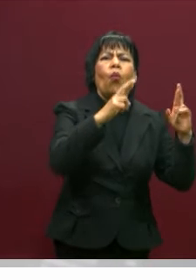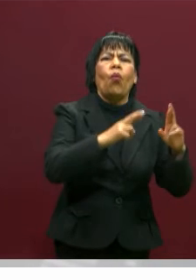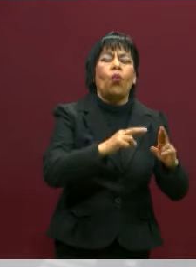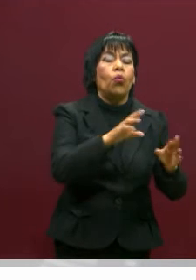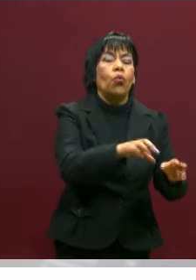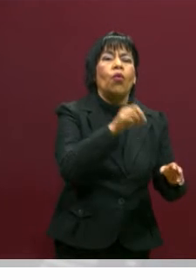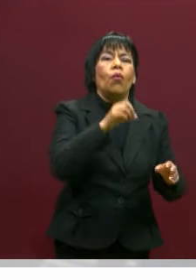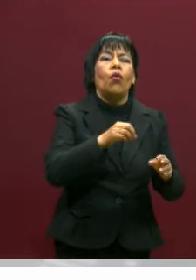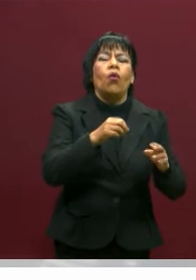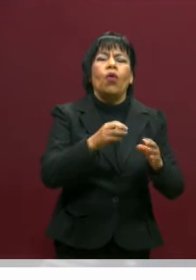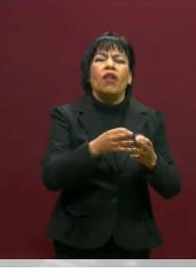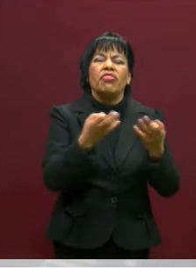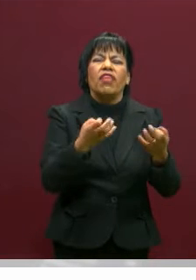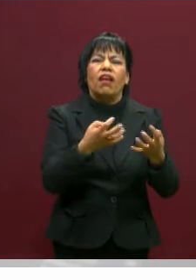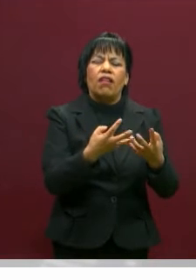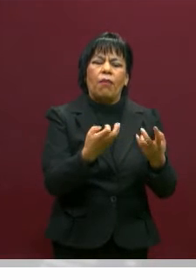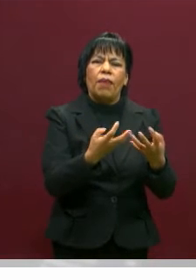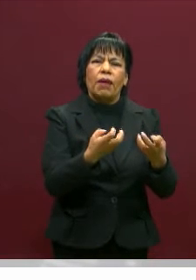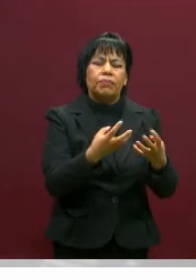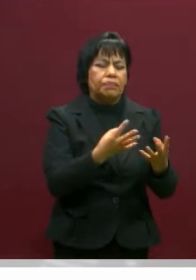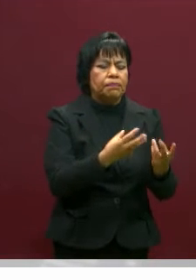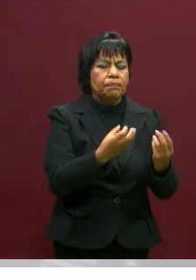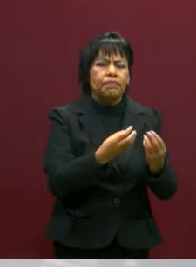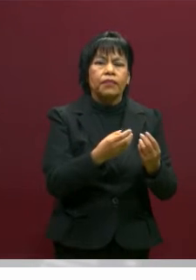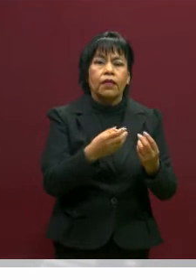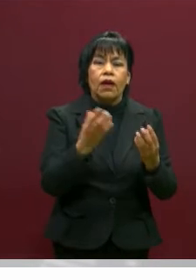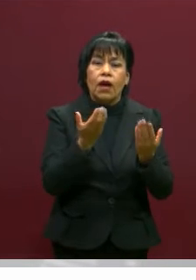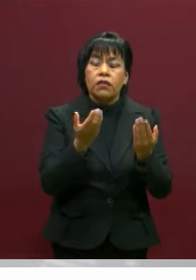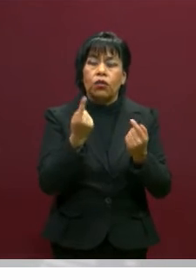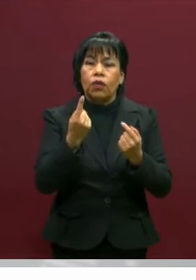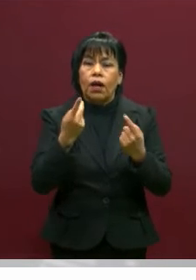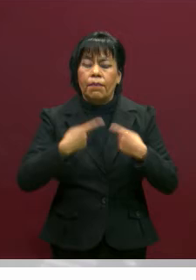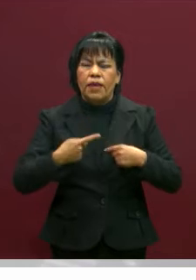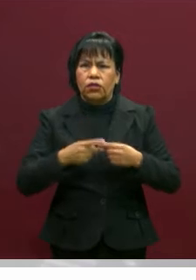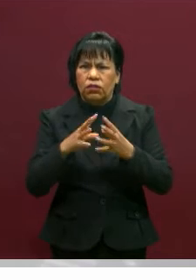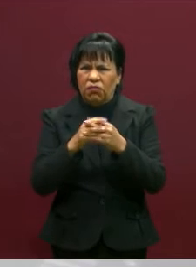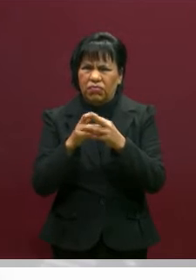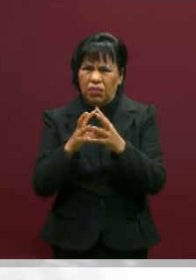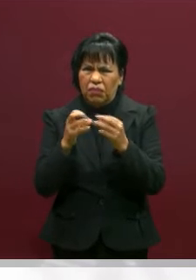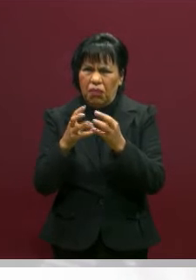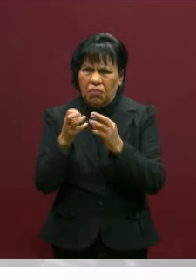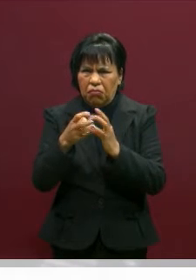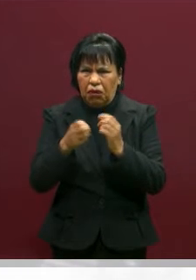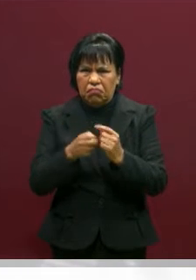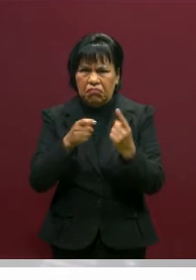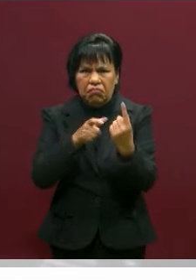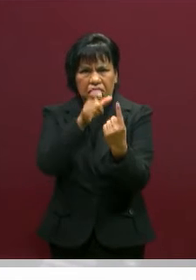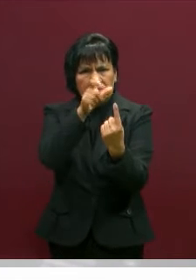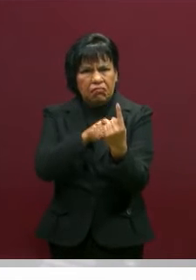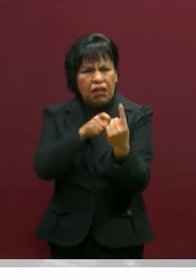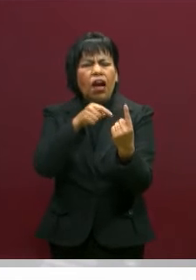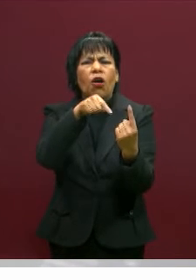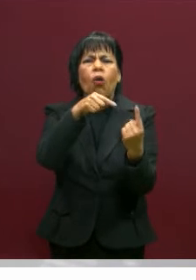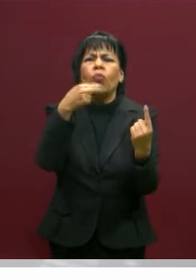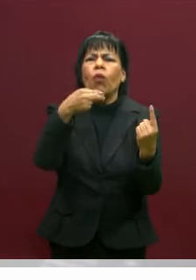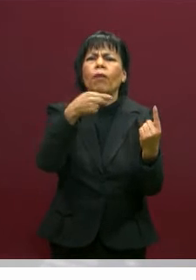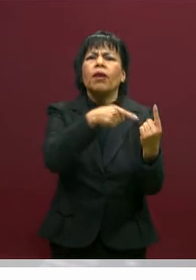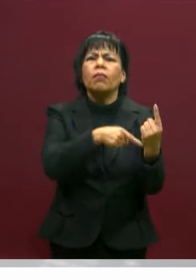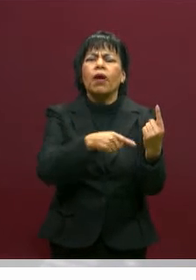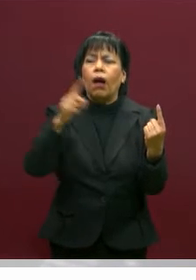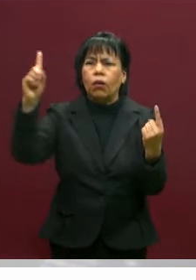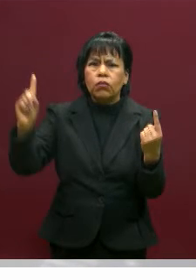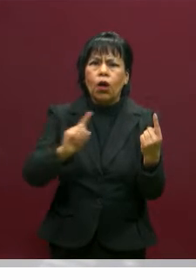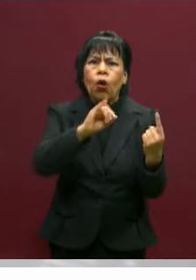trozo de barro y empezó a moldear una persona humana. Pero dice, ¿qué nombre le pongo? Entonces se acerca Júpiter